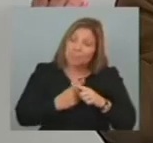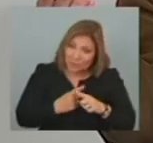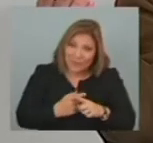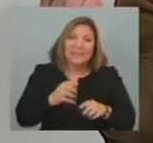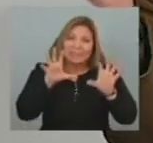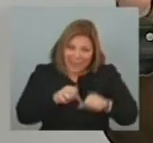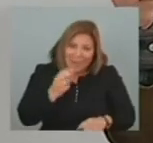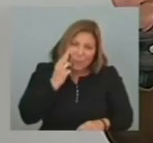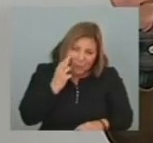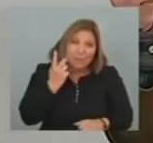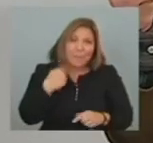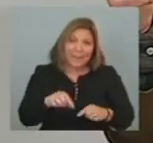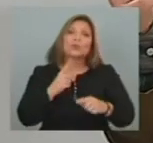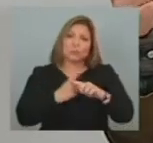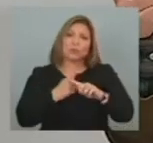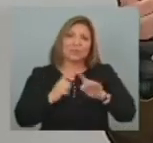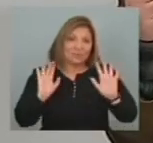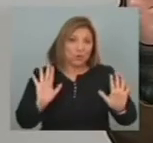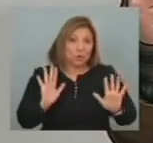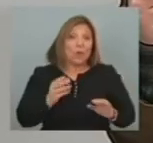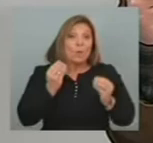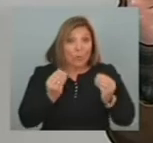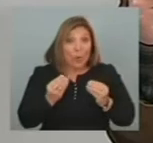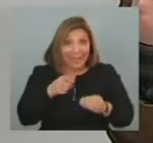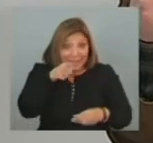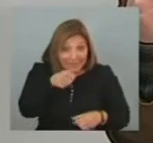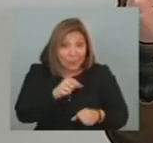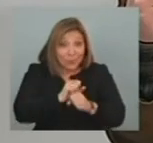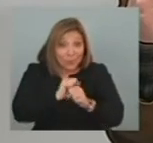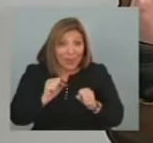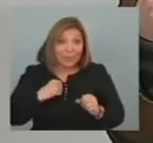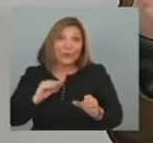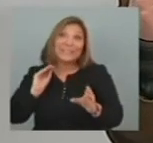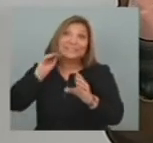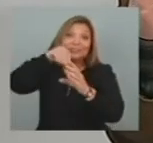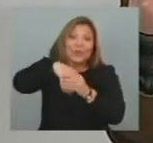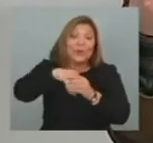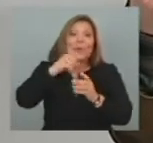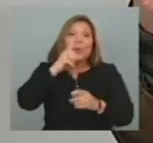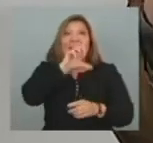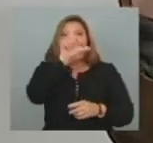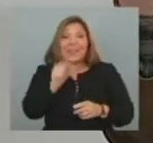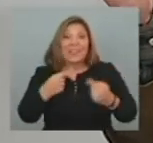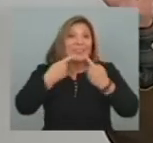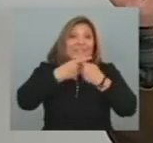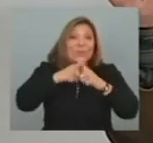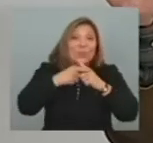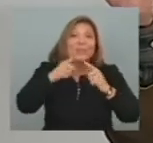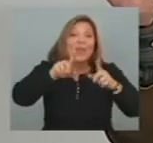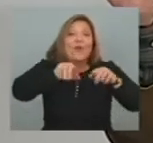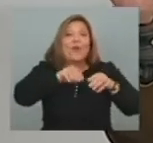problemas Pero es una cosa positiva Porque implica poder Ser parte De una región Que dispute Otros